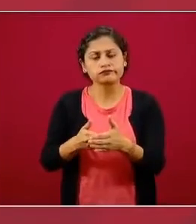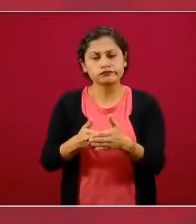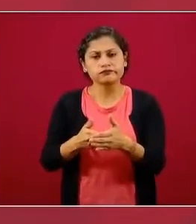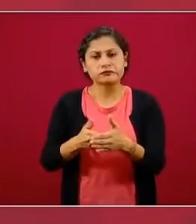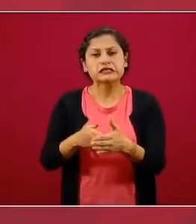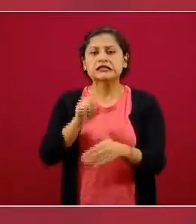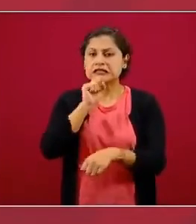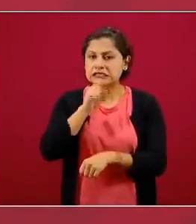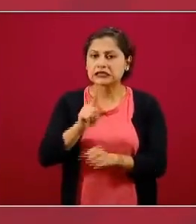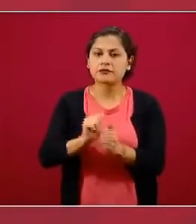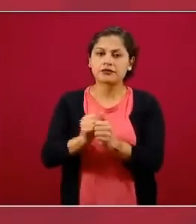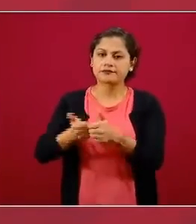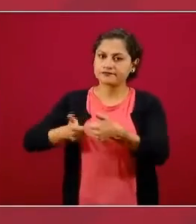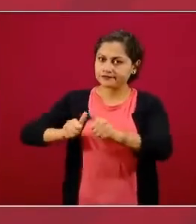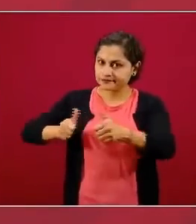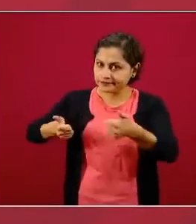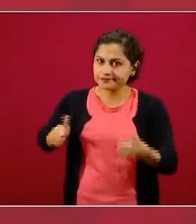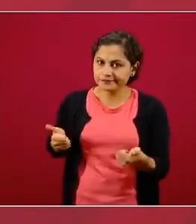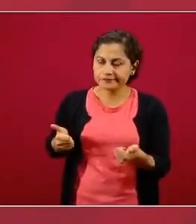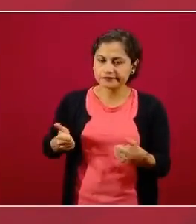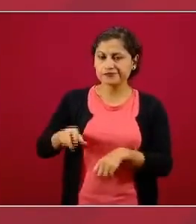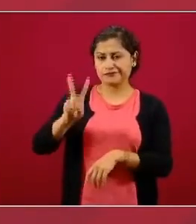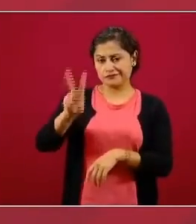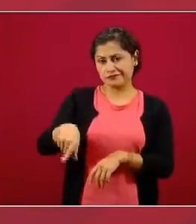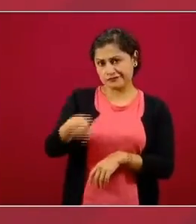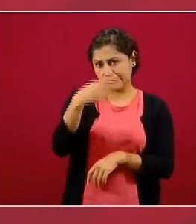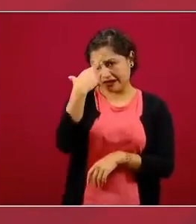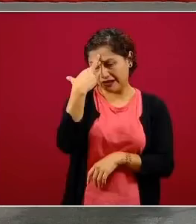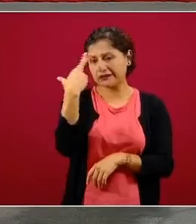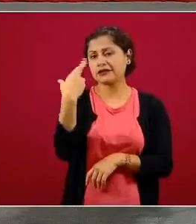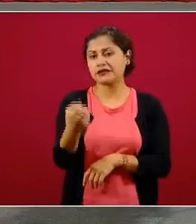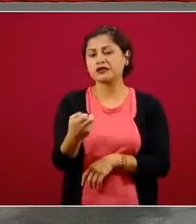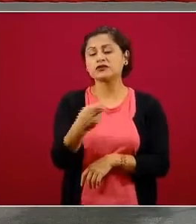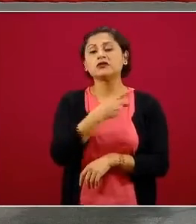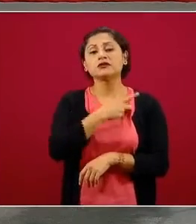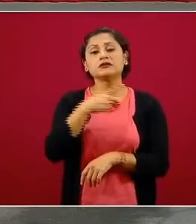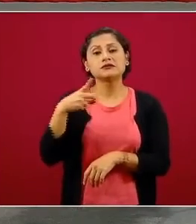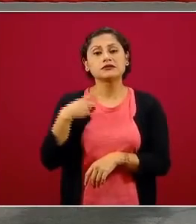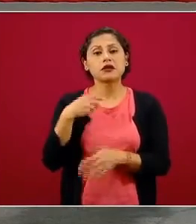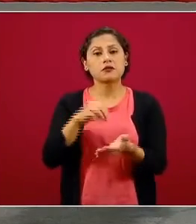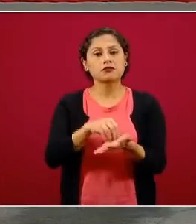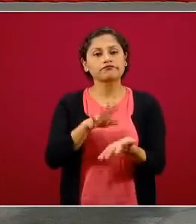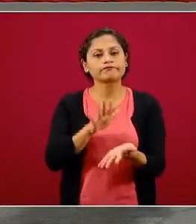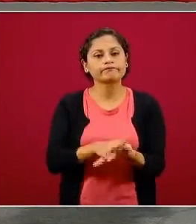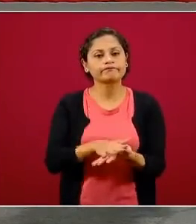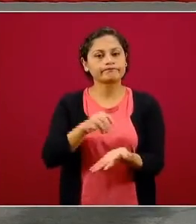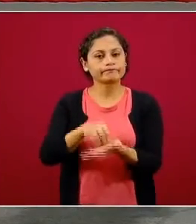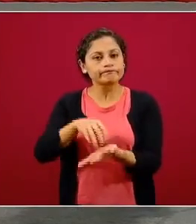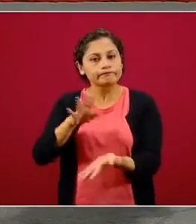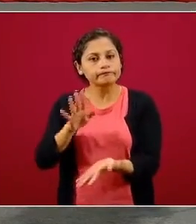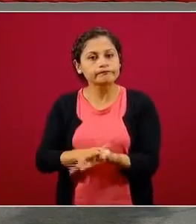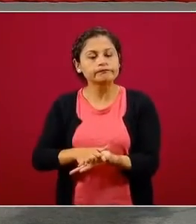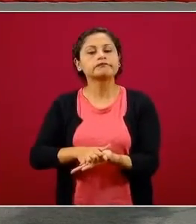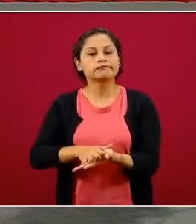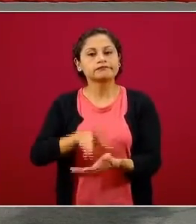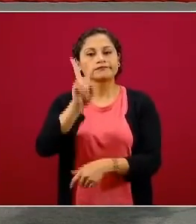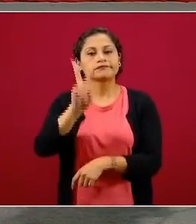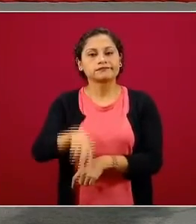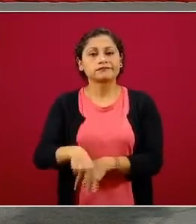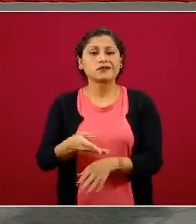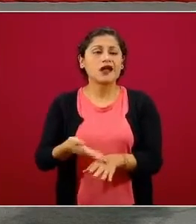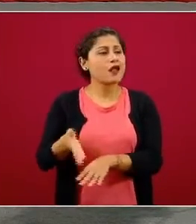Y ciertamente se puede documentar de manera objetiva, o sea, había documentado desde hace mucho tiempo,